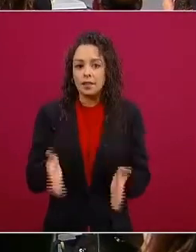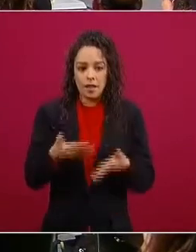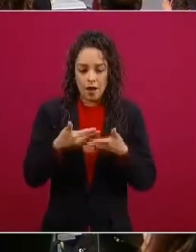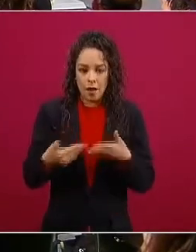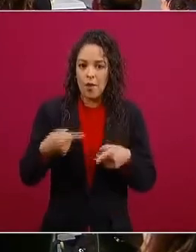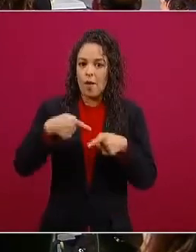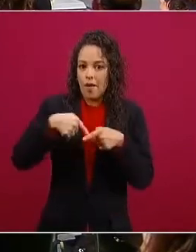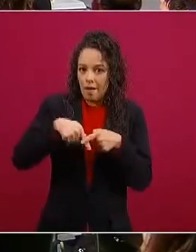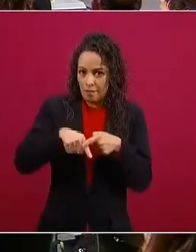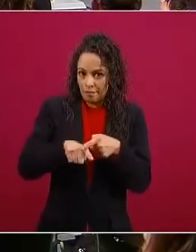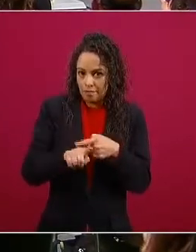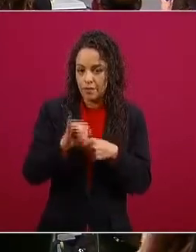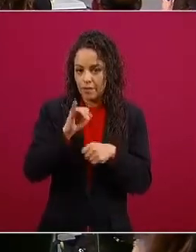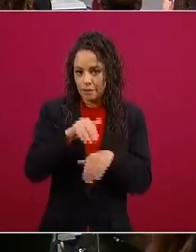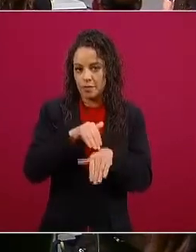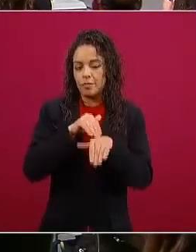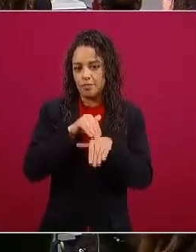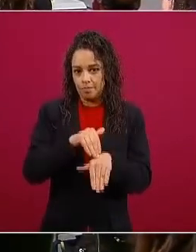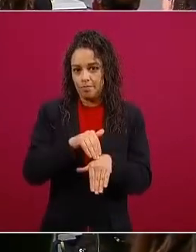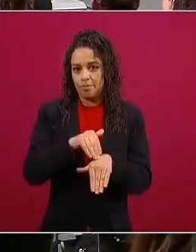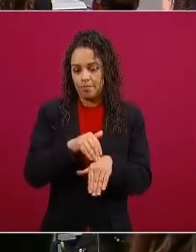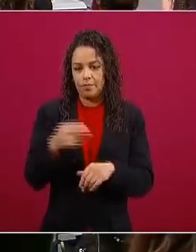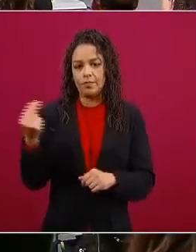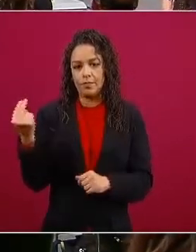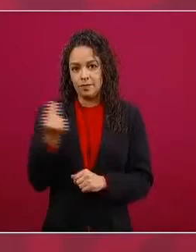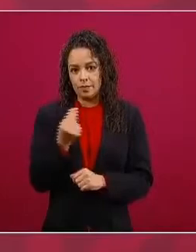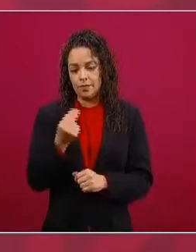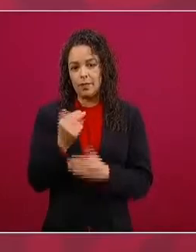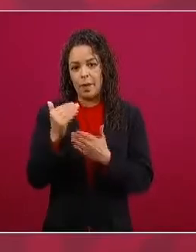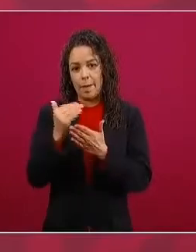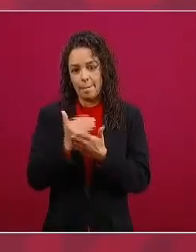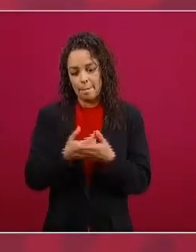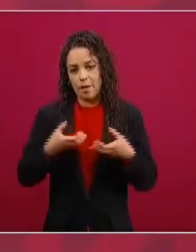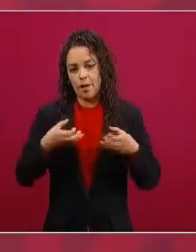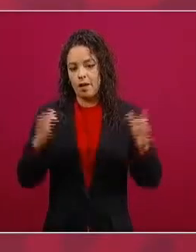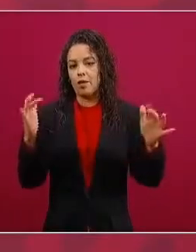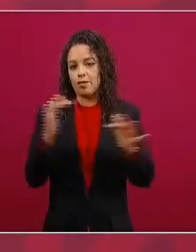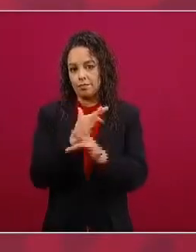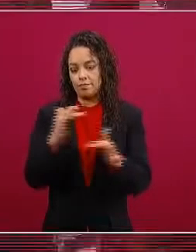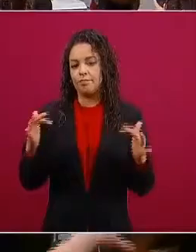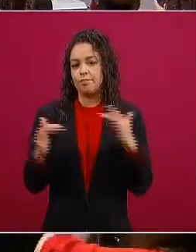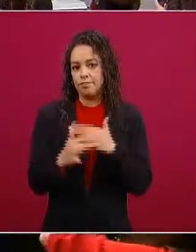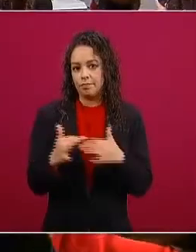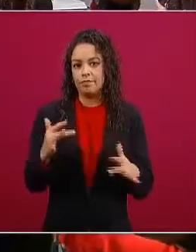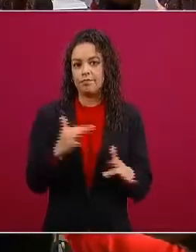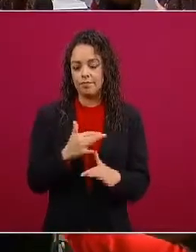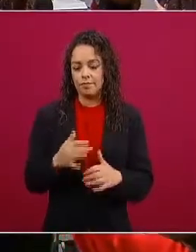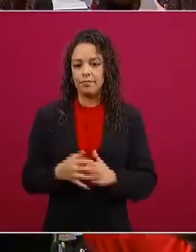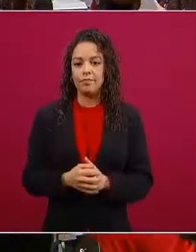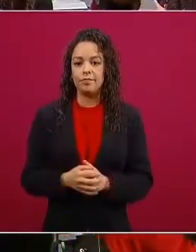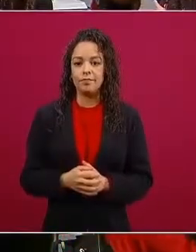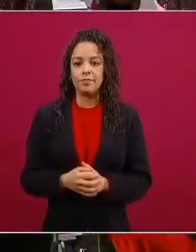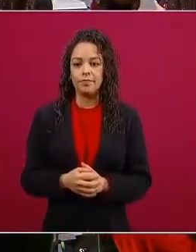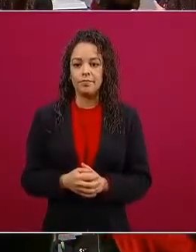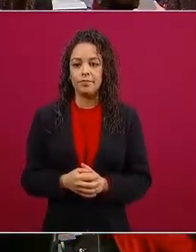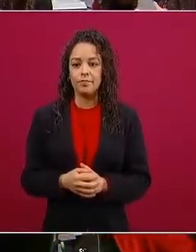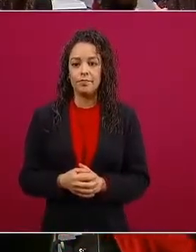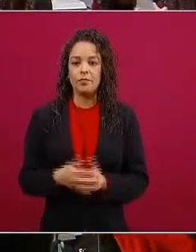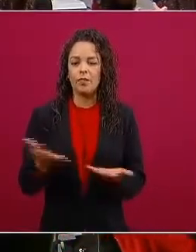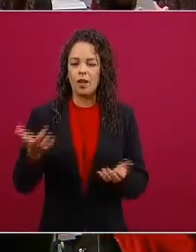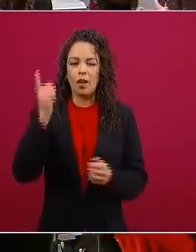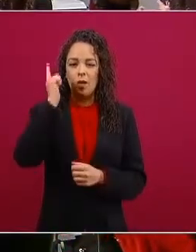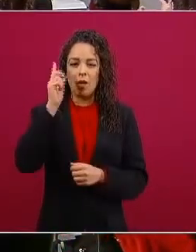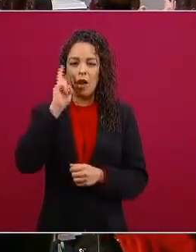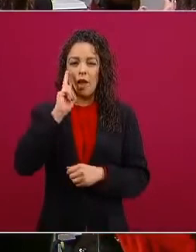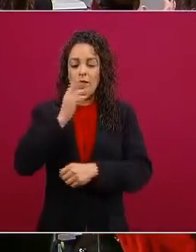mejorando en cuanto a su comportamiento a ver si en la tarde noche lo